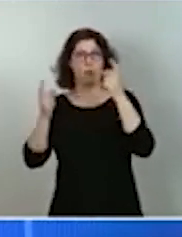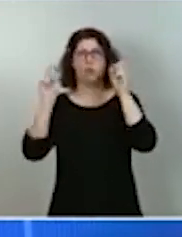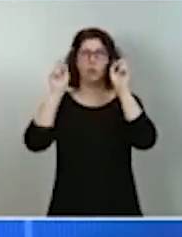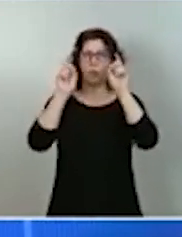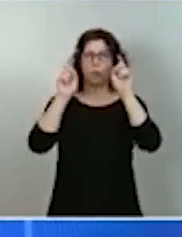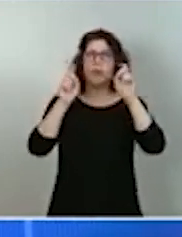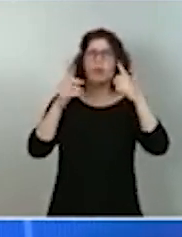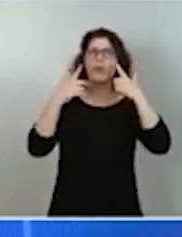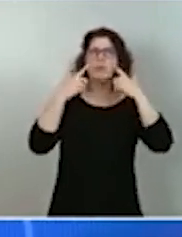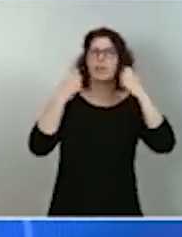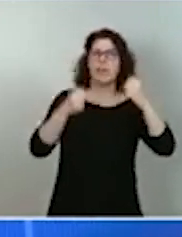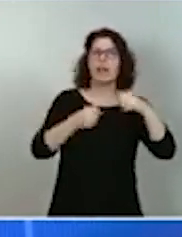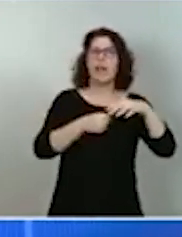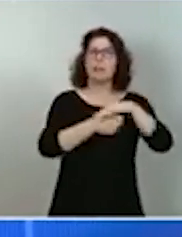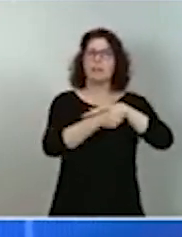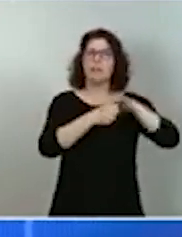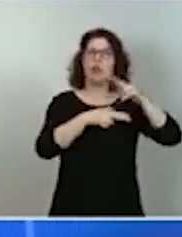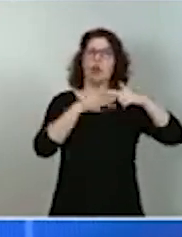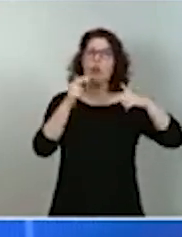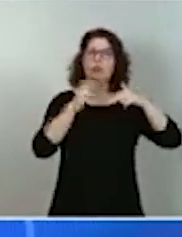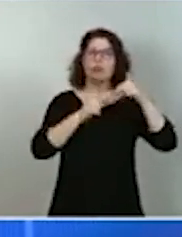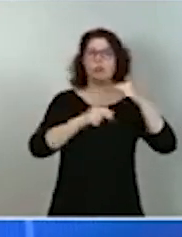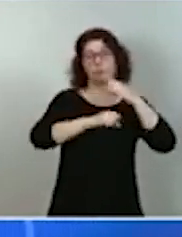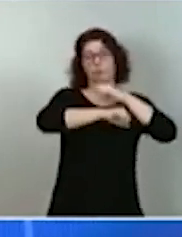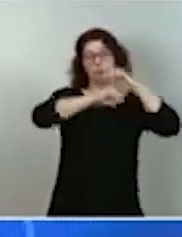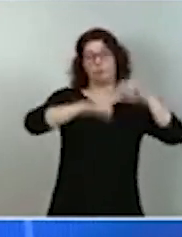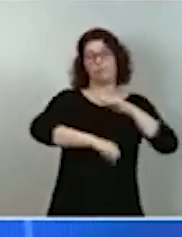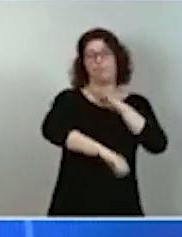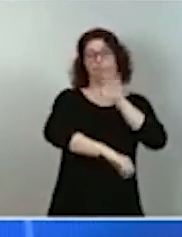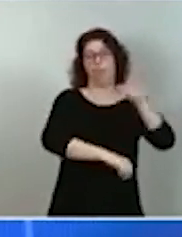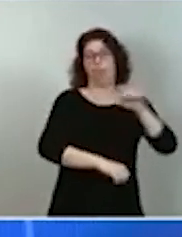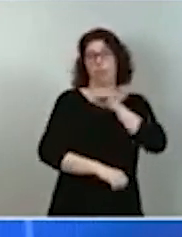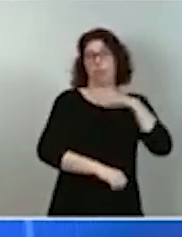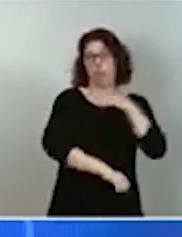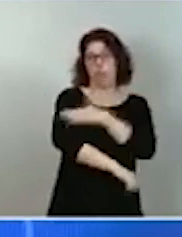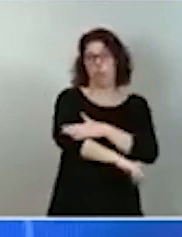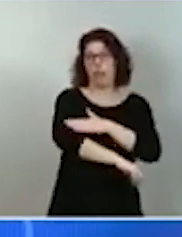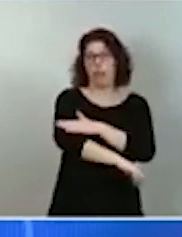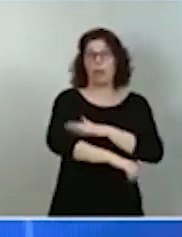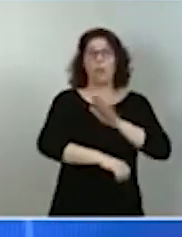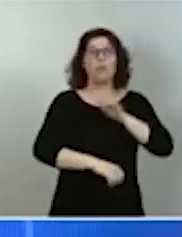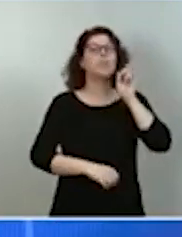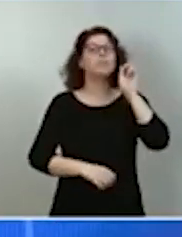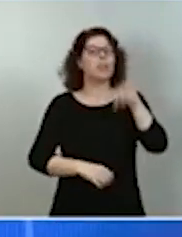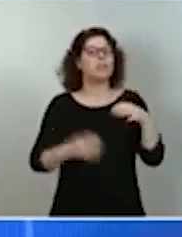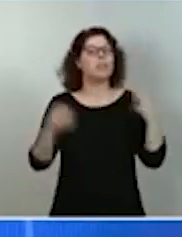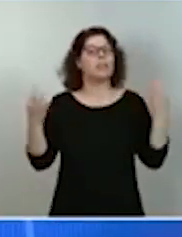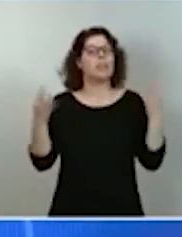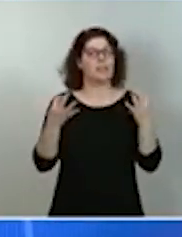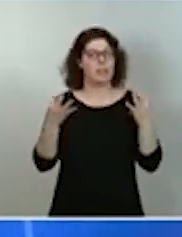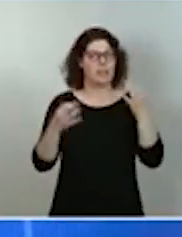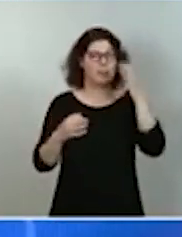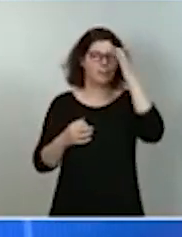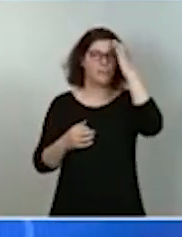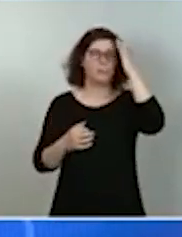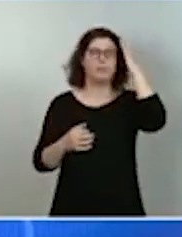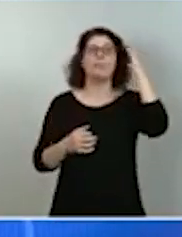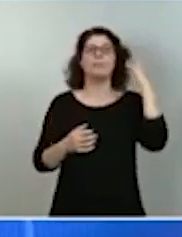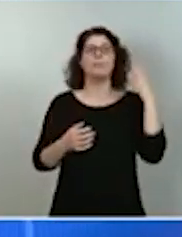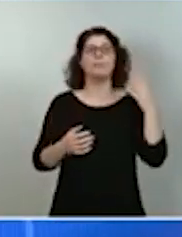contexto de la construcción del Estado autonómico, pero también dejaron enormes debilidades en la estructura